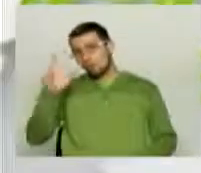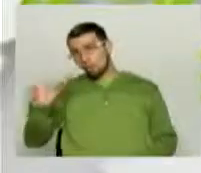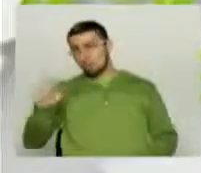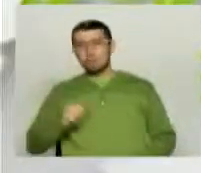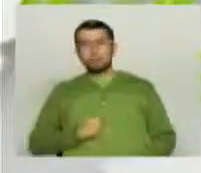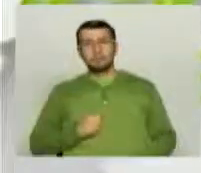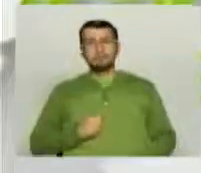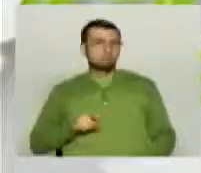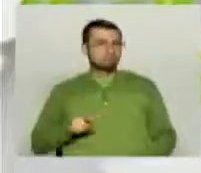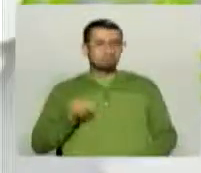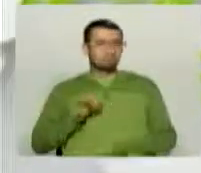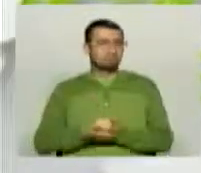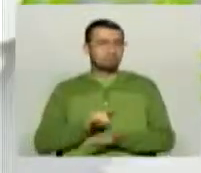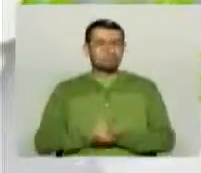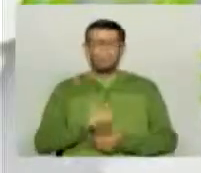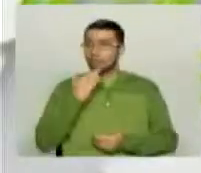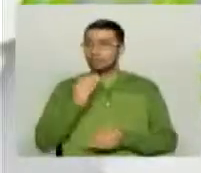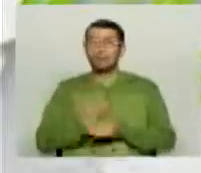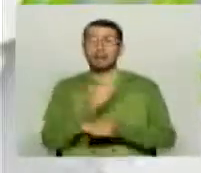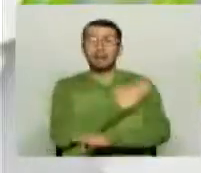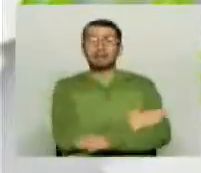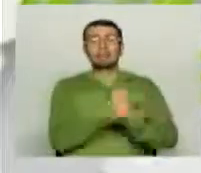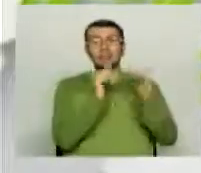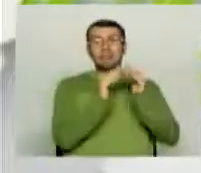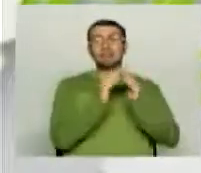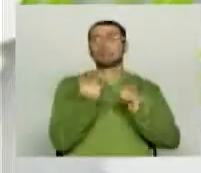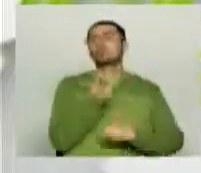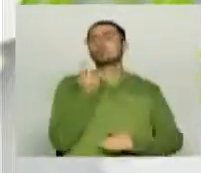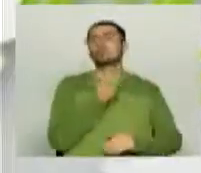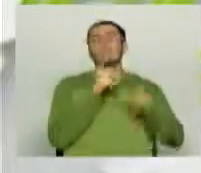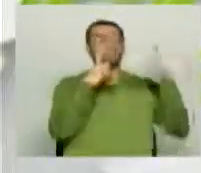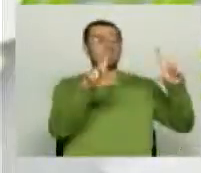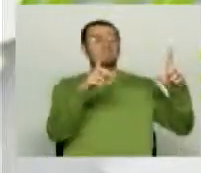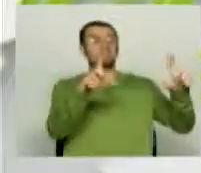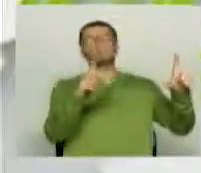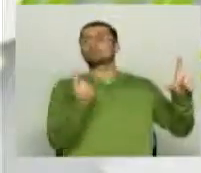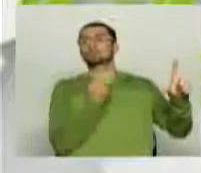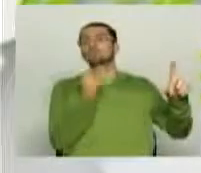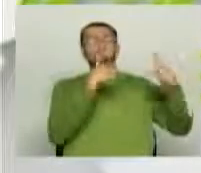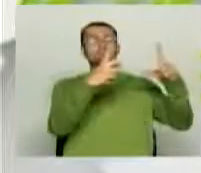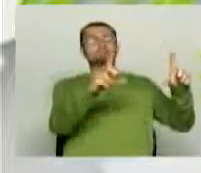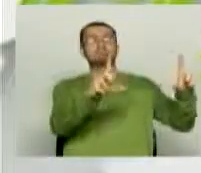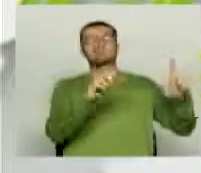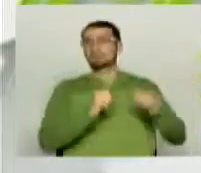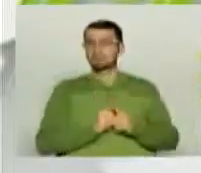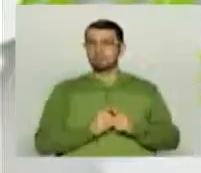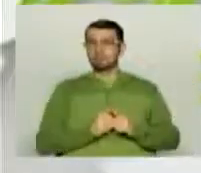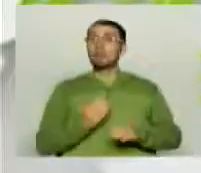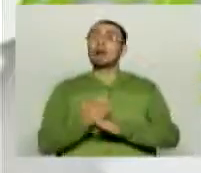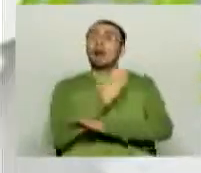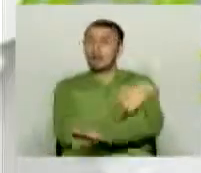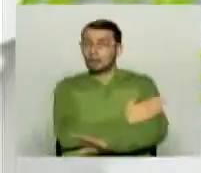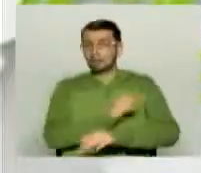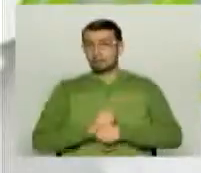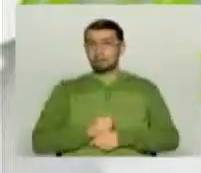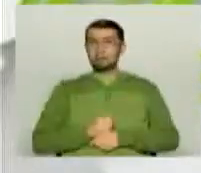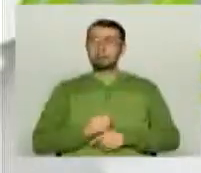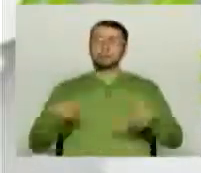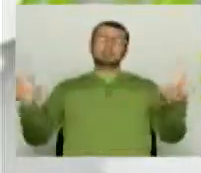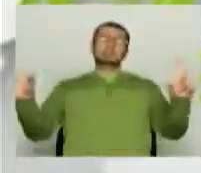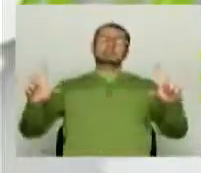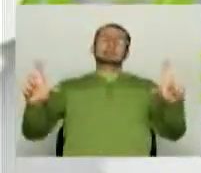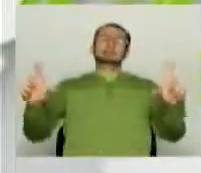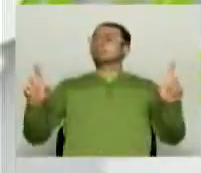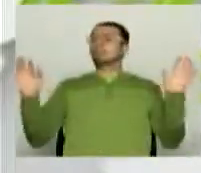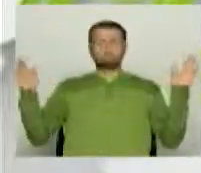simplemente se sumiría anteriormente en las casas había un solo televisor, entonces inclusive no era ni de contor, sino que tenía que ir a manejarlo allá directamente,